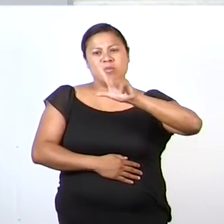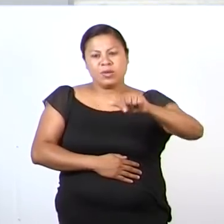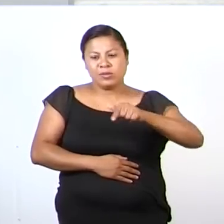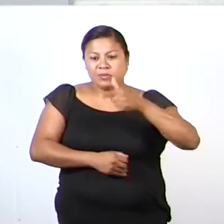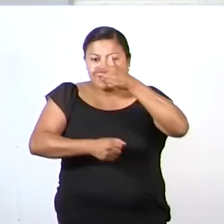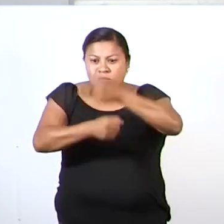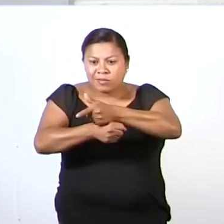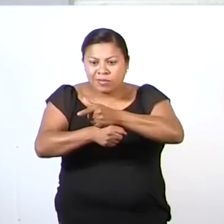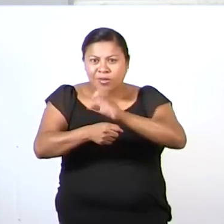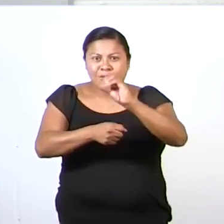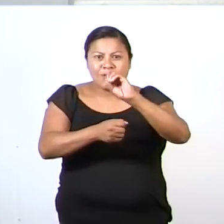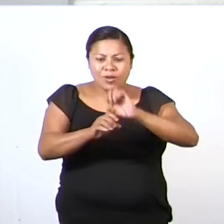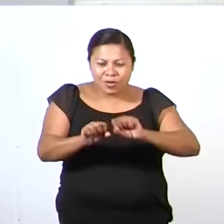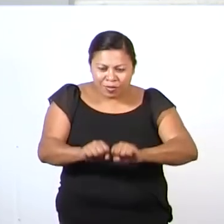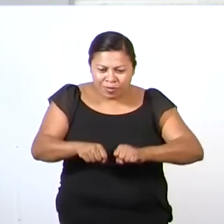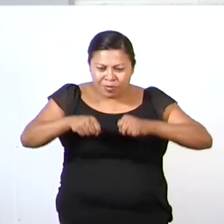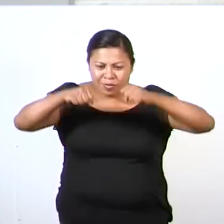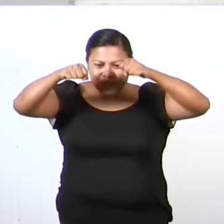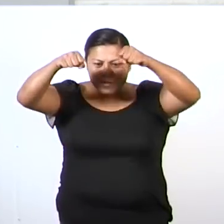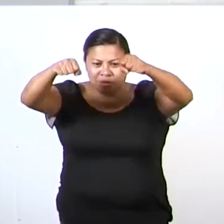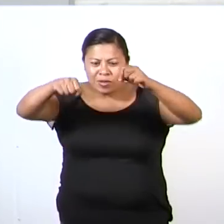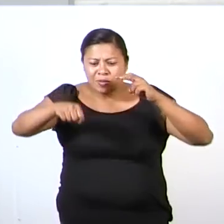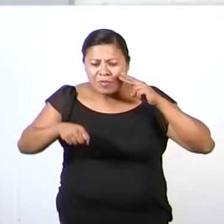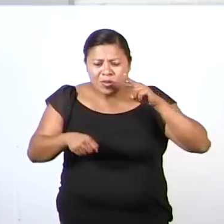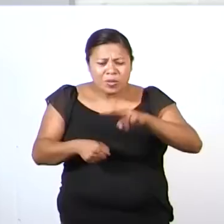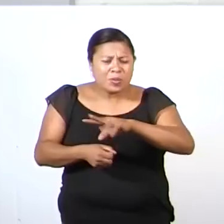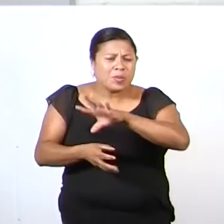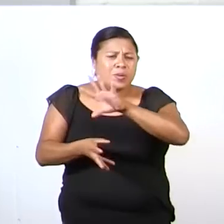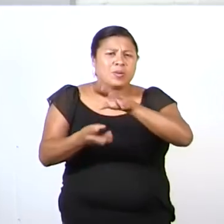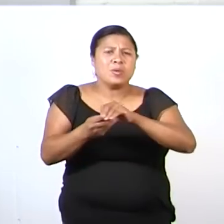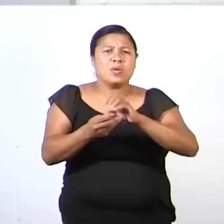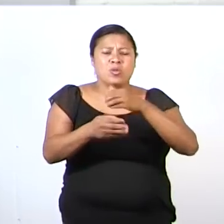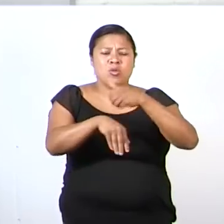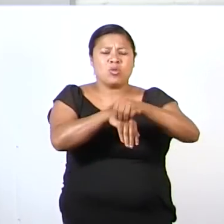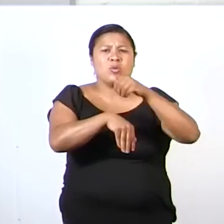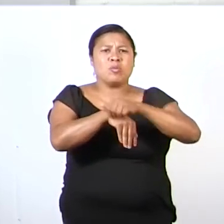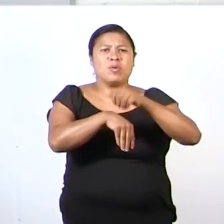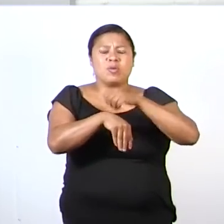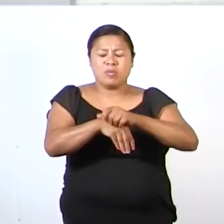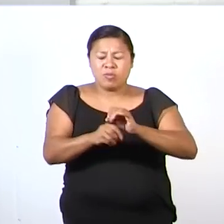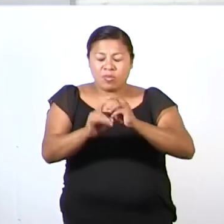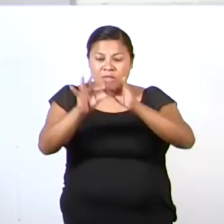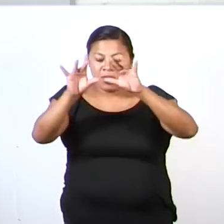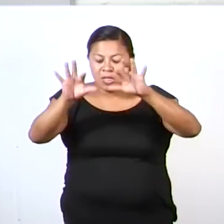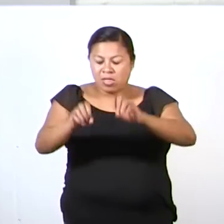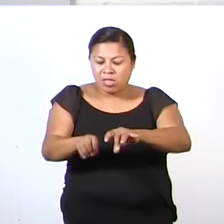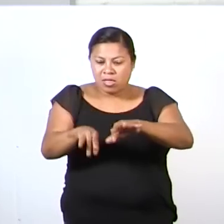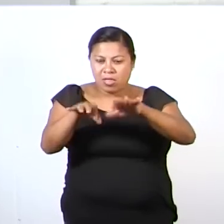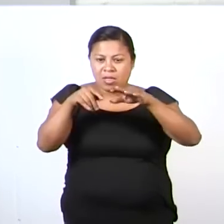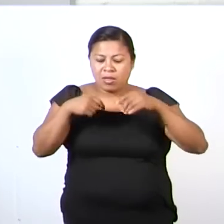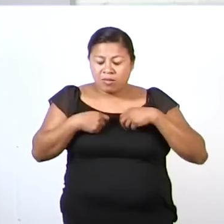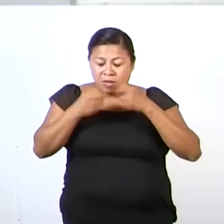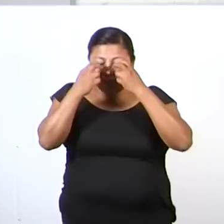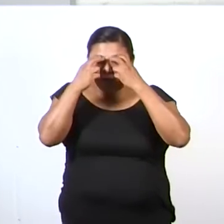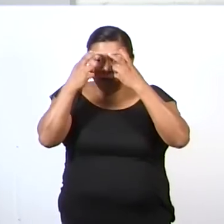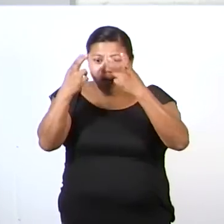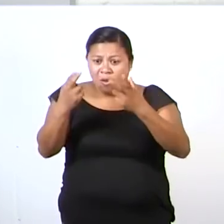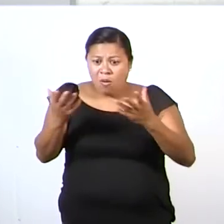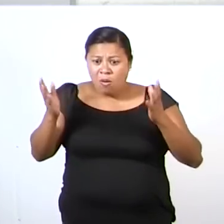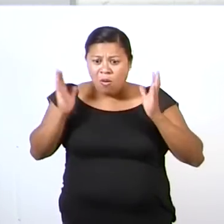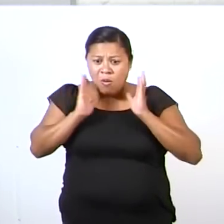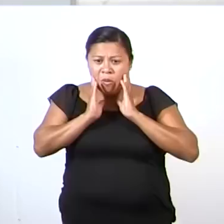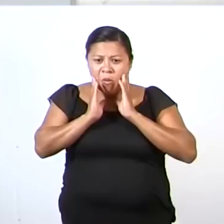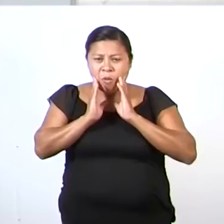tesoro, abrieron el cofre y todos los números resaltaron. Ellos quedaron sorprendidos y dijeron,